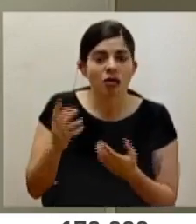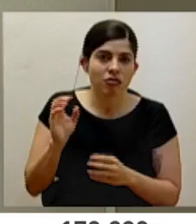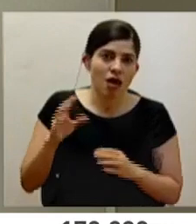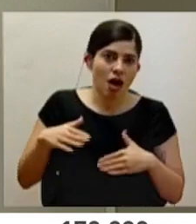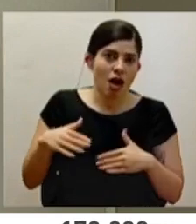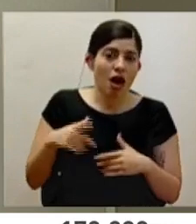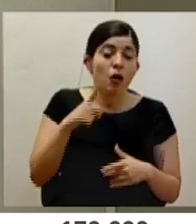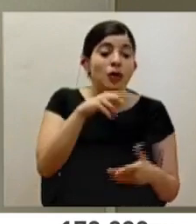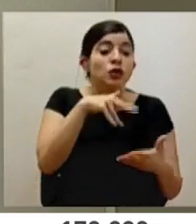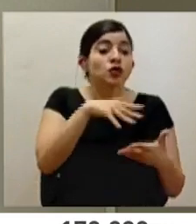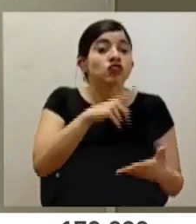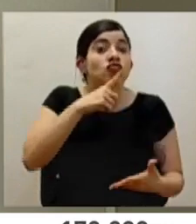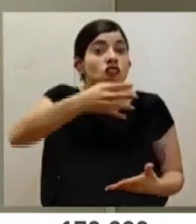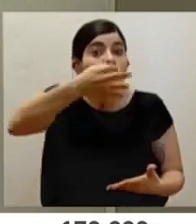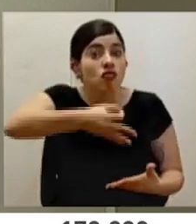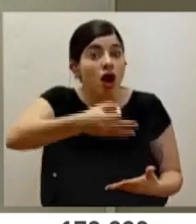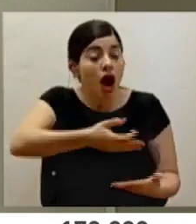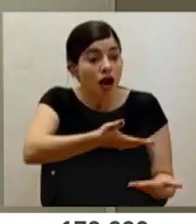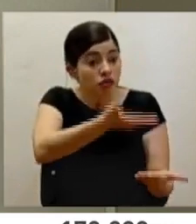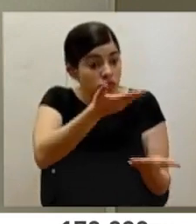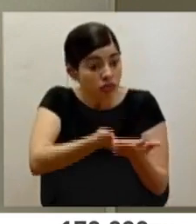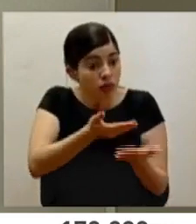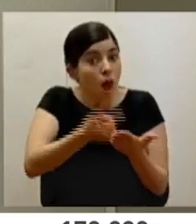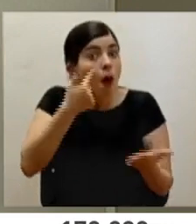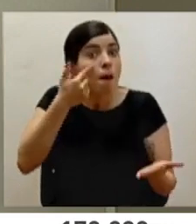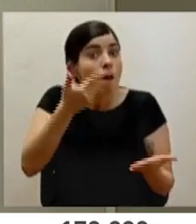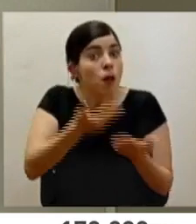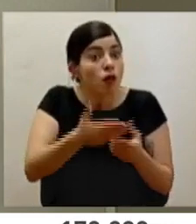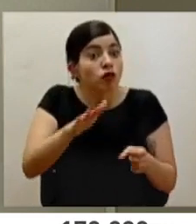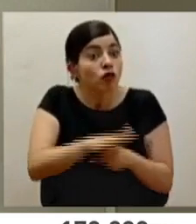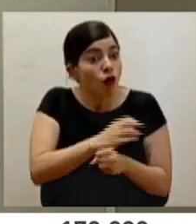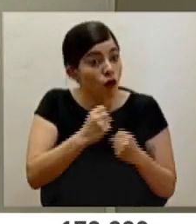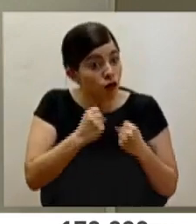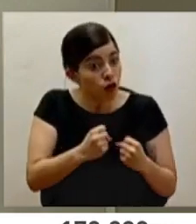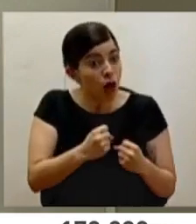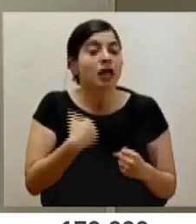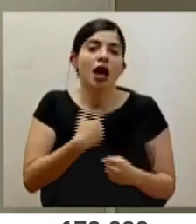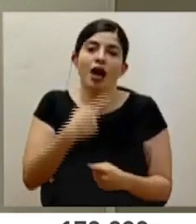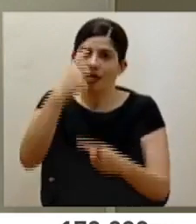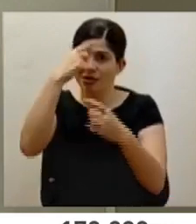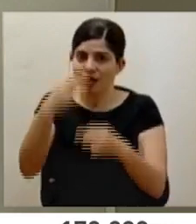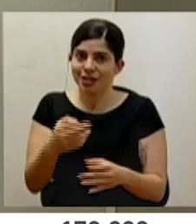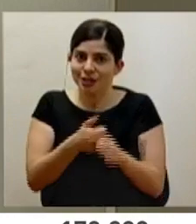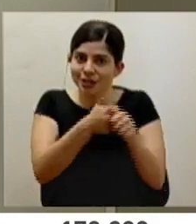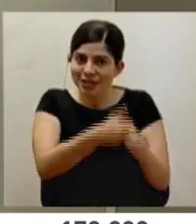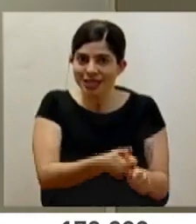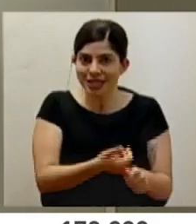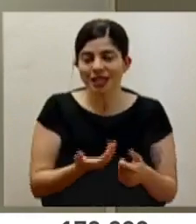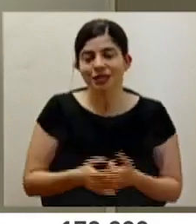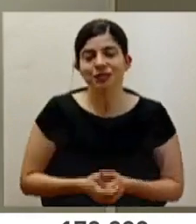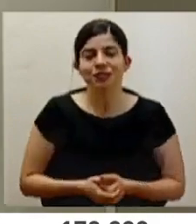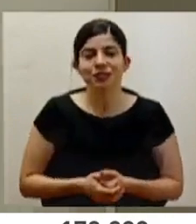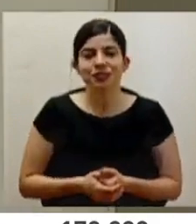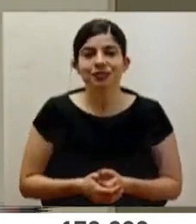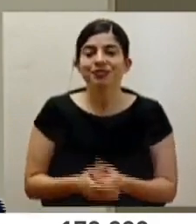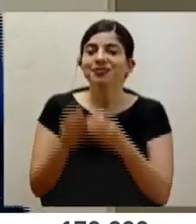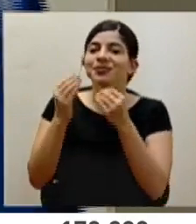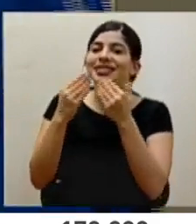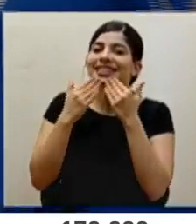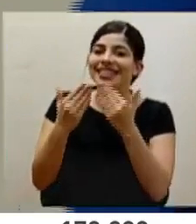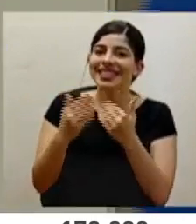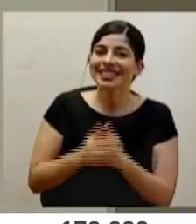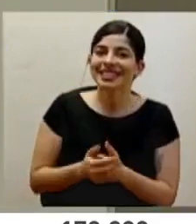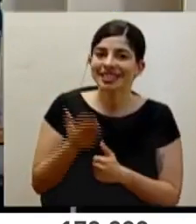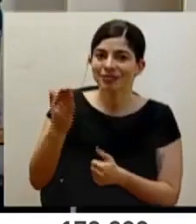diga que es un estudio que pone sobre la mesa una evidencia suficientemente fuerte para tomar una decisión de ese calibre. Muchísimas